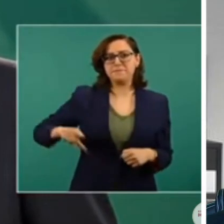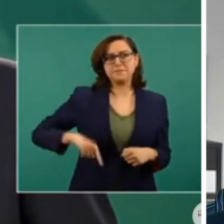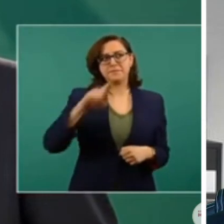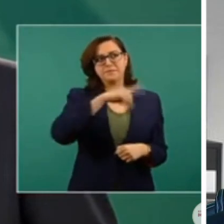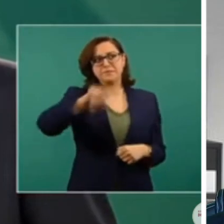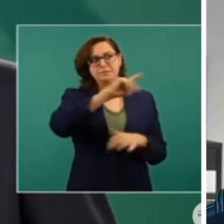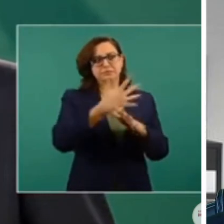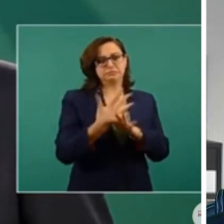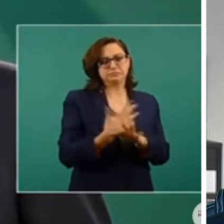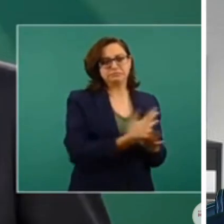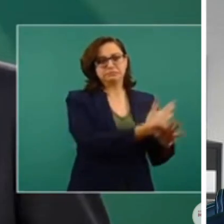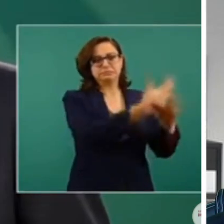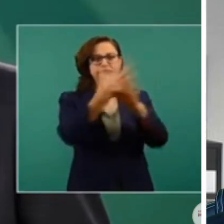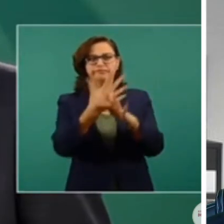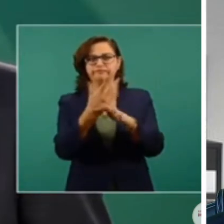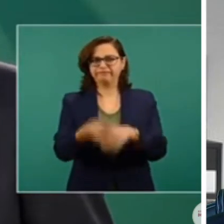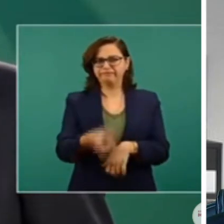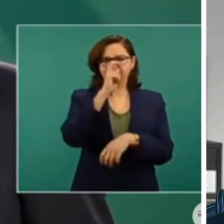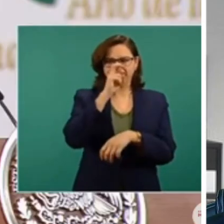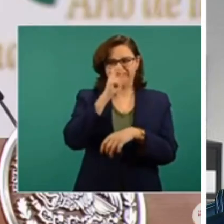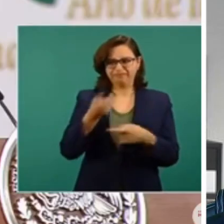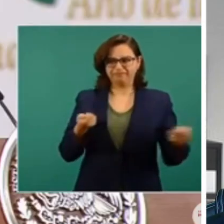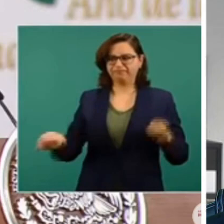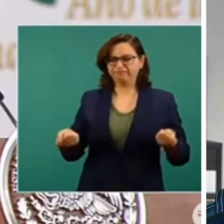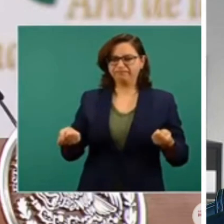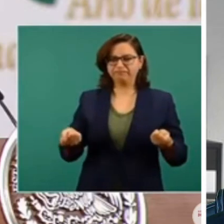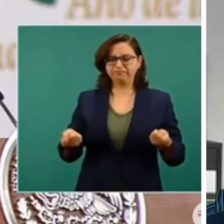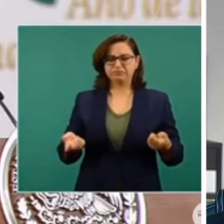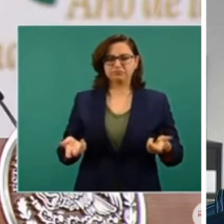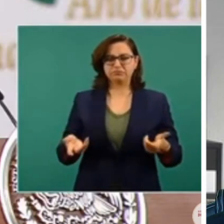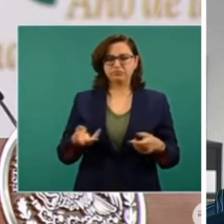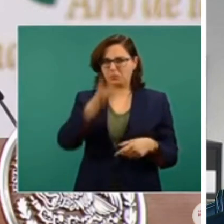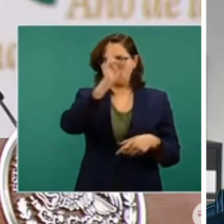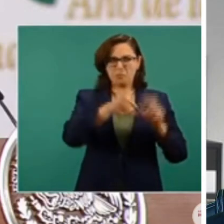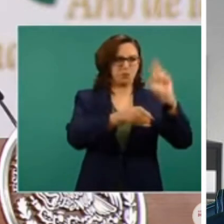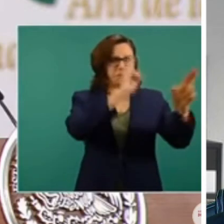de que se va a garantizar la libertad. Prohibido prohibir.